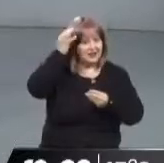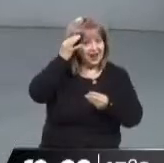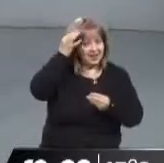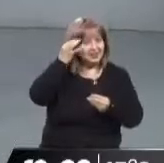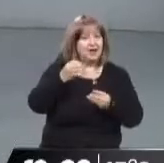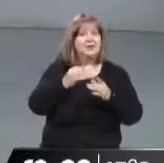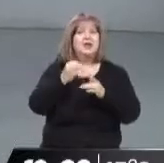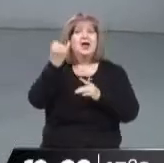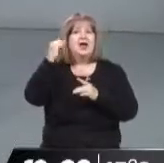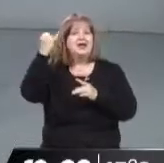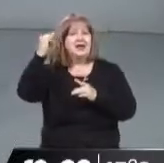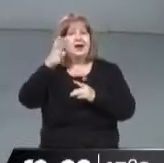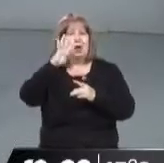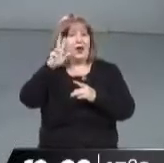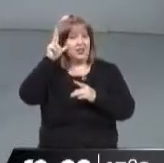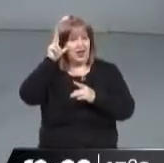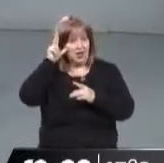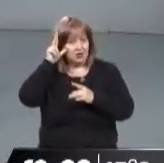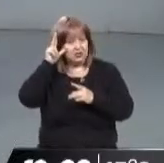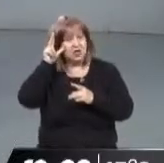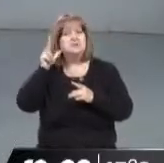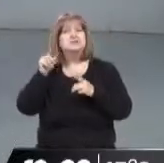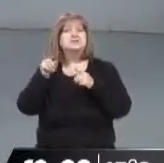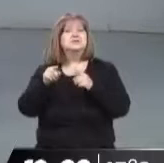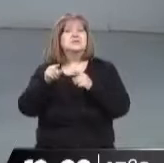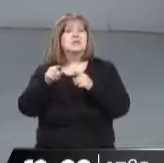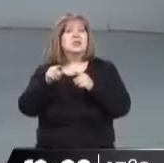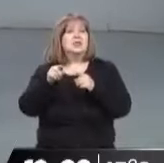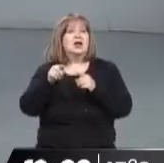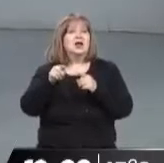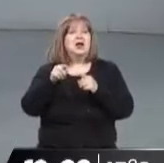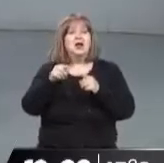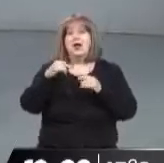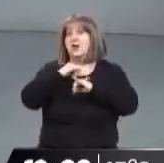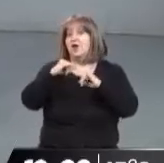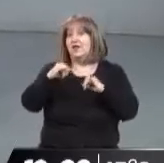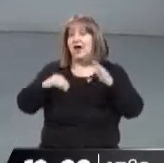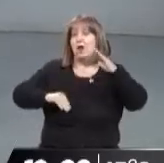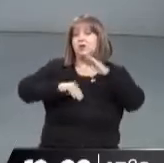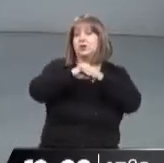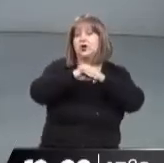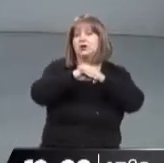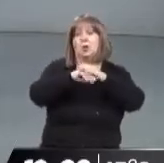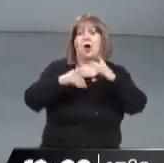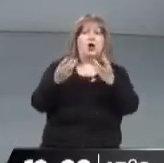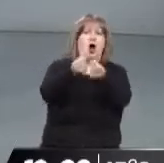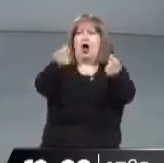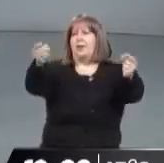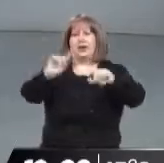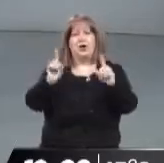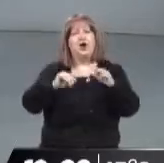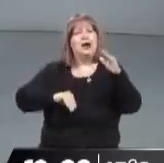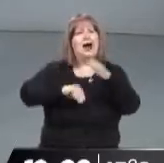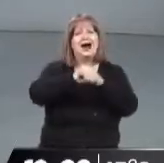una tasa del 48%, mucho más baja de lo que está en el mercado. Esta es una de las novedades, un tope de 200 mil pesos. Si uno quiere